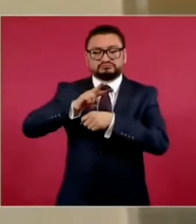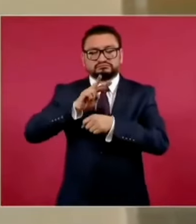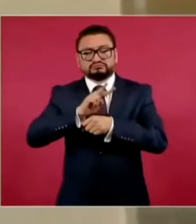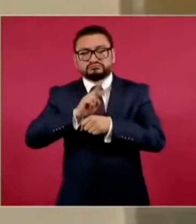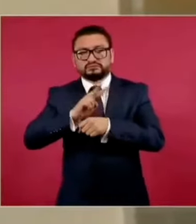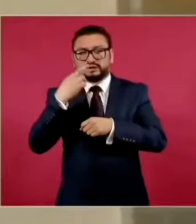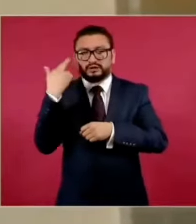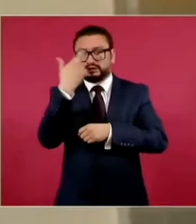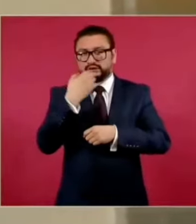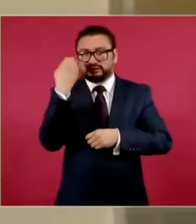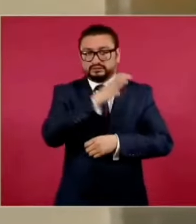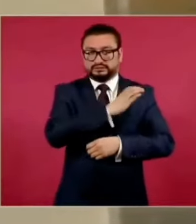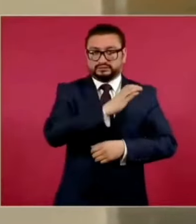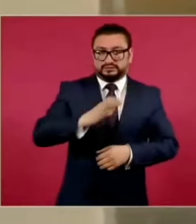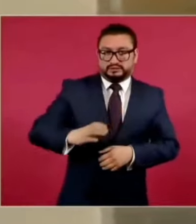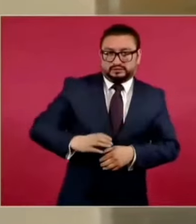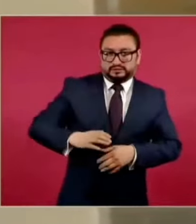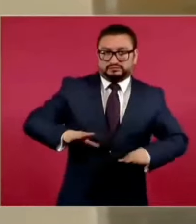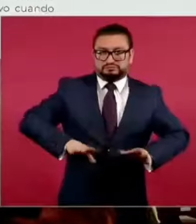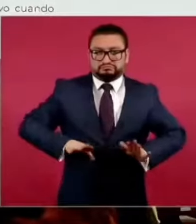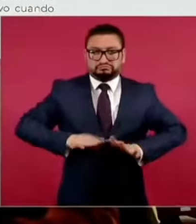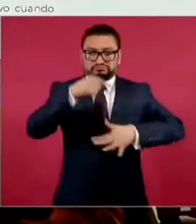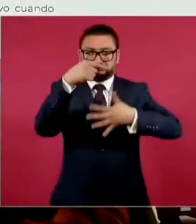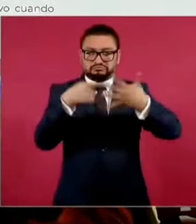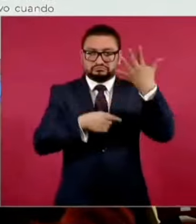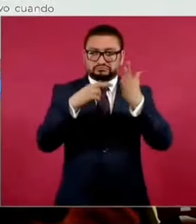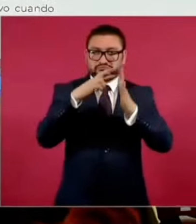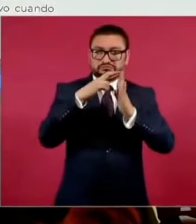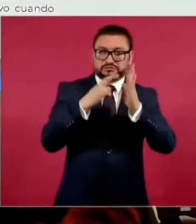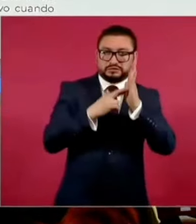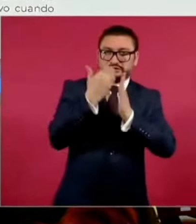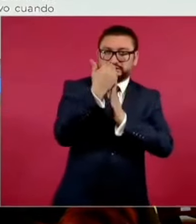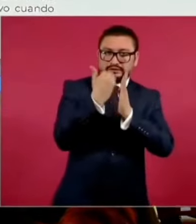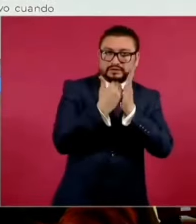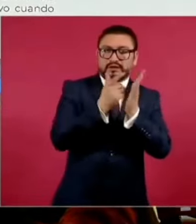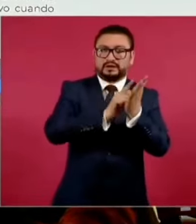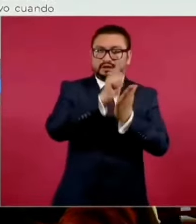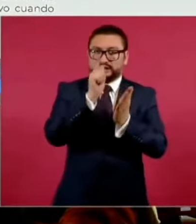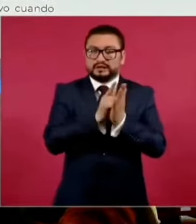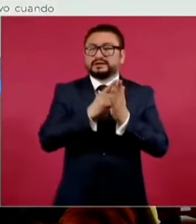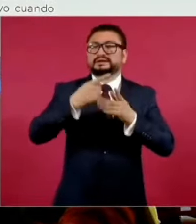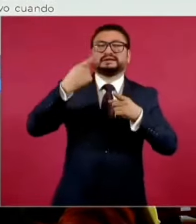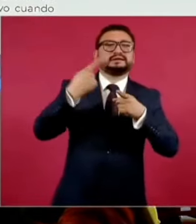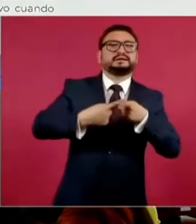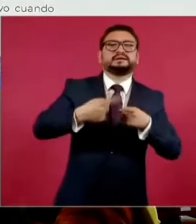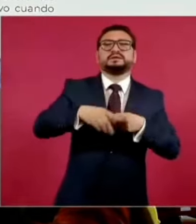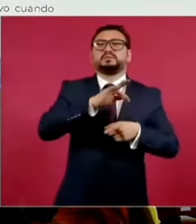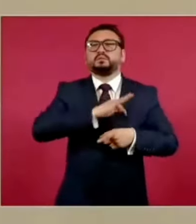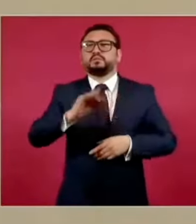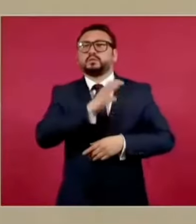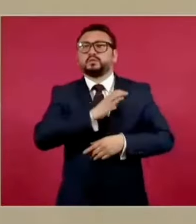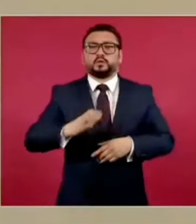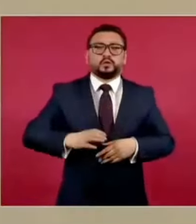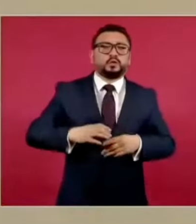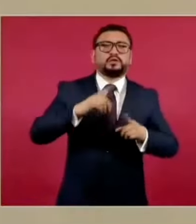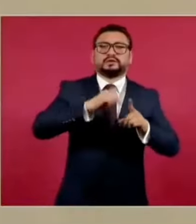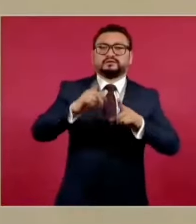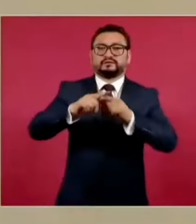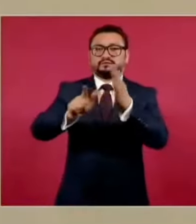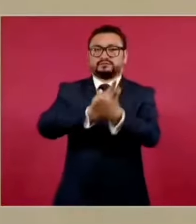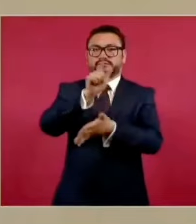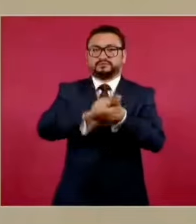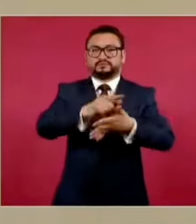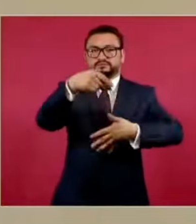que las candidaturas cumplan con los requisitos de la ley. Mucho se ha hablado de quiénes podrán ser candidatos. La ley